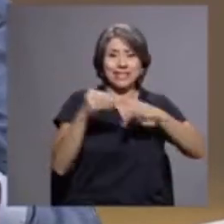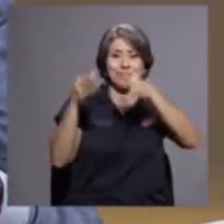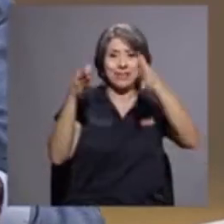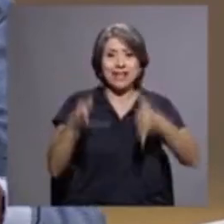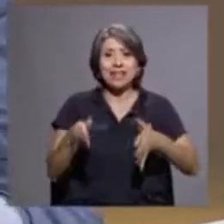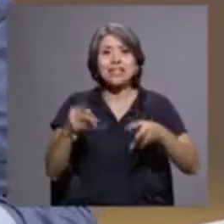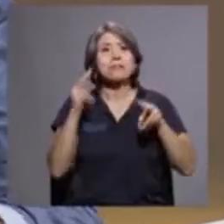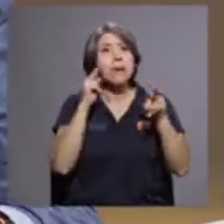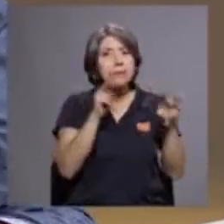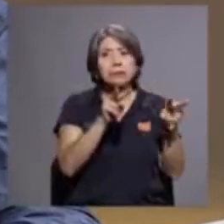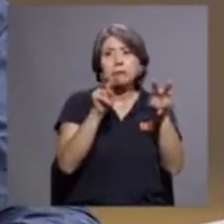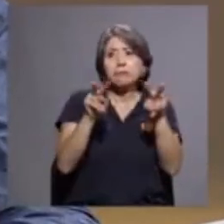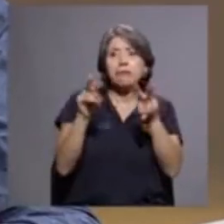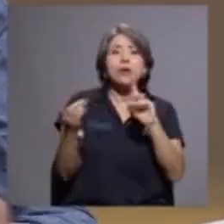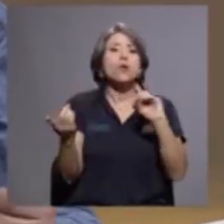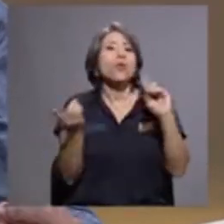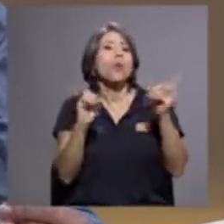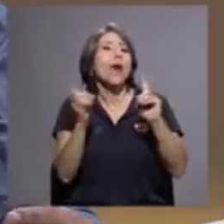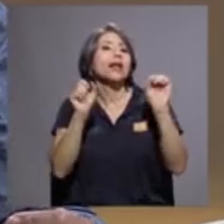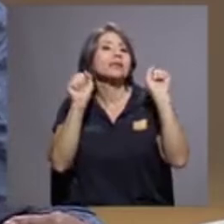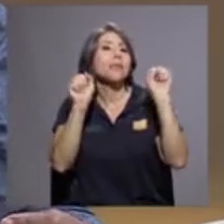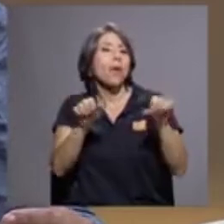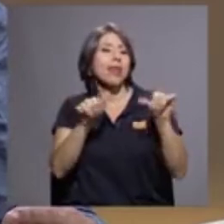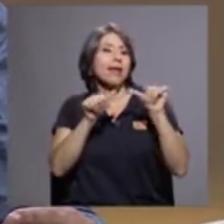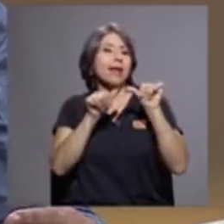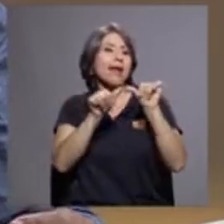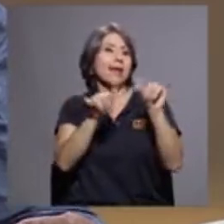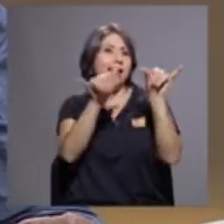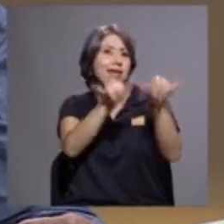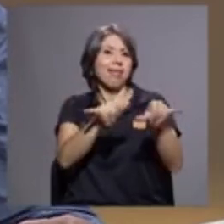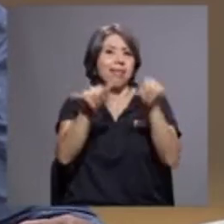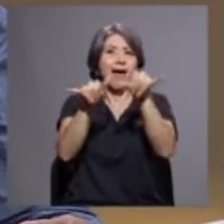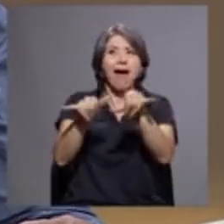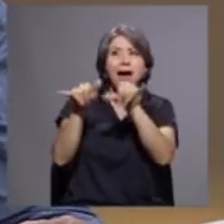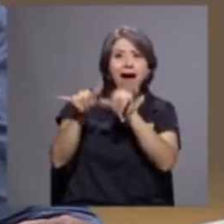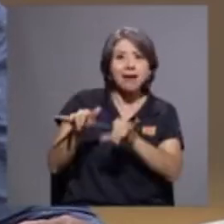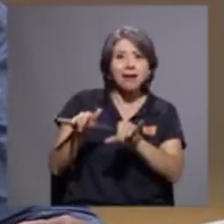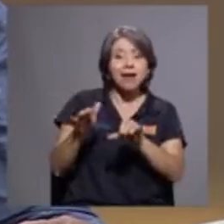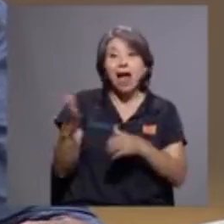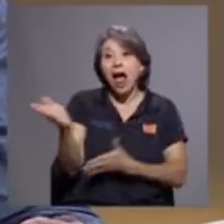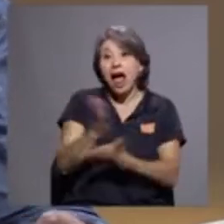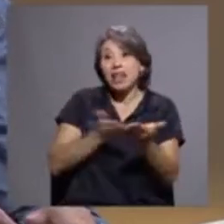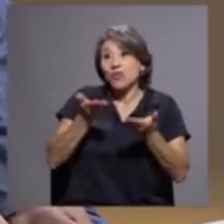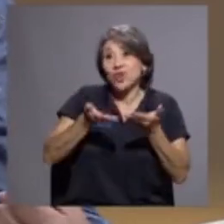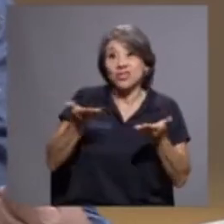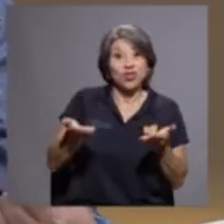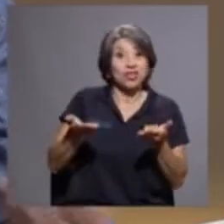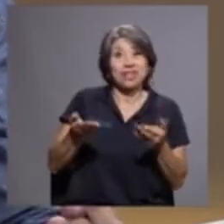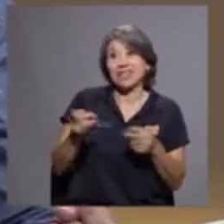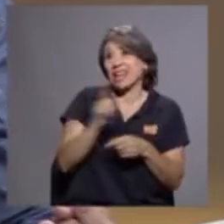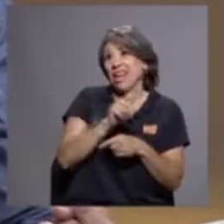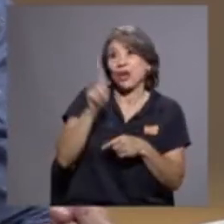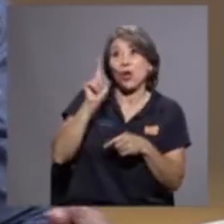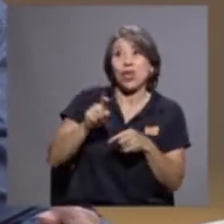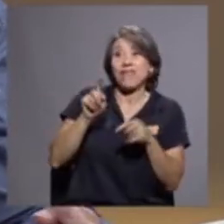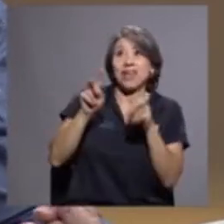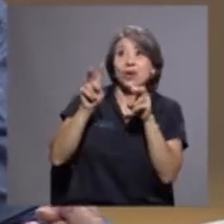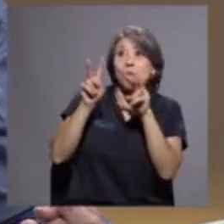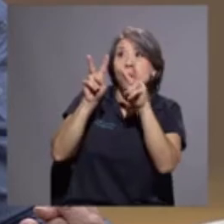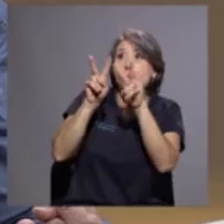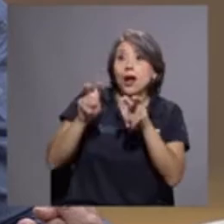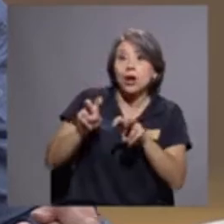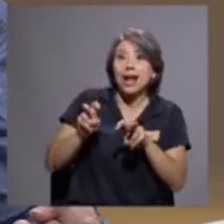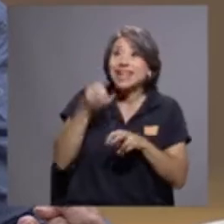quedar, hay algunas cosas que ni siquiera pasan por la valoración, si hay nombres de personas,